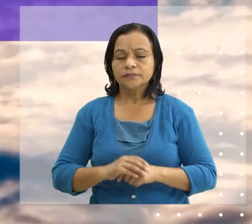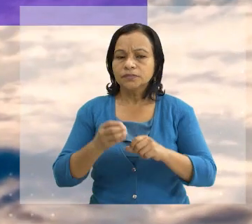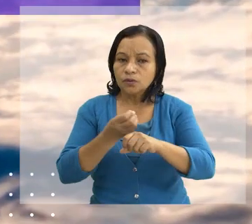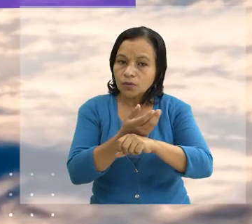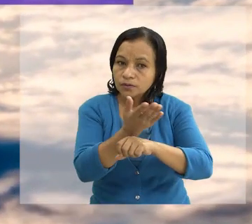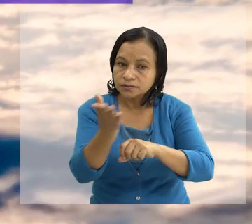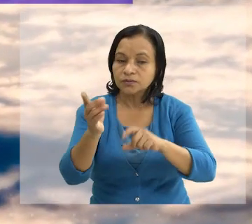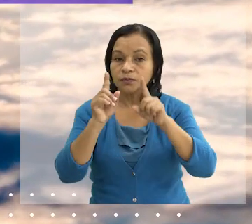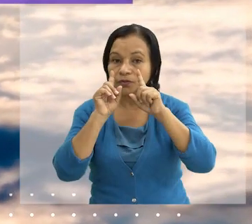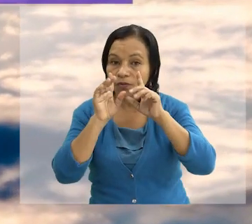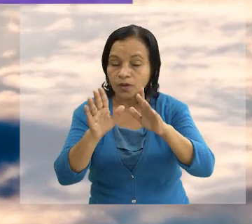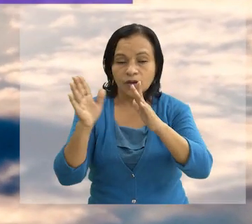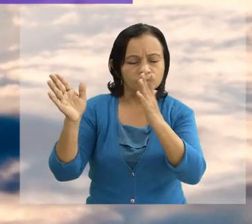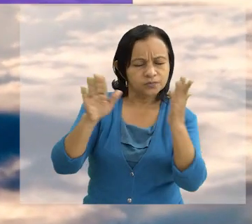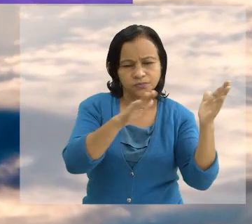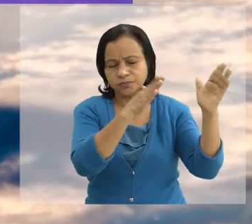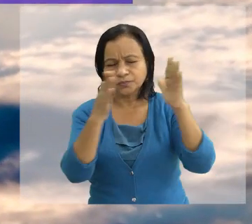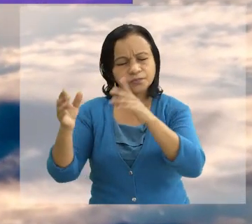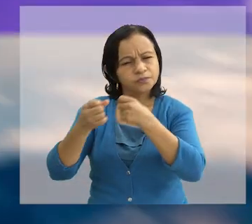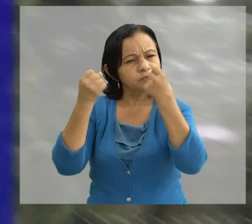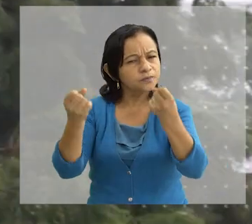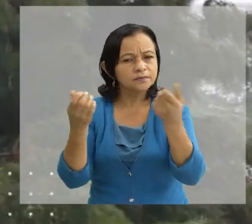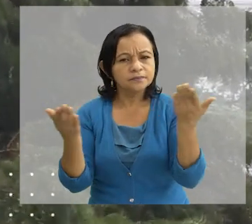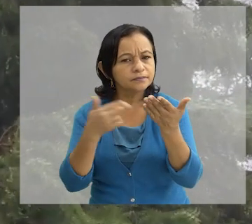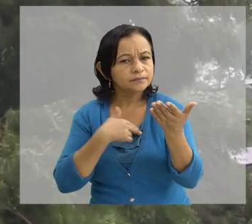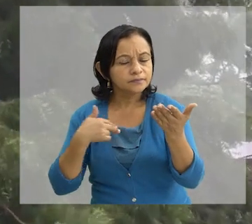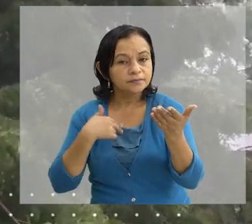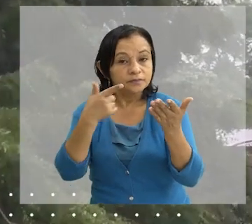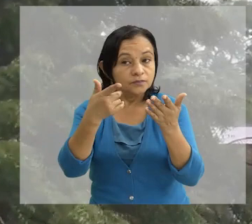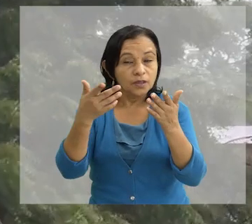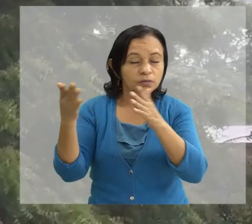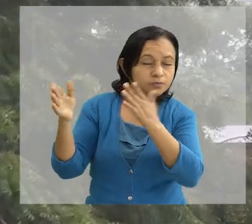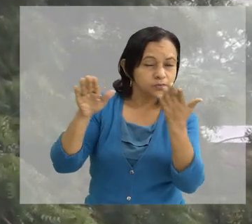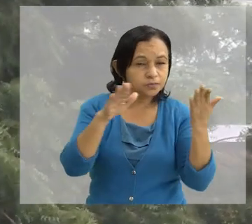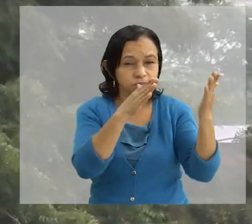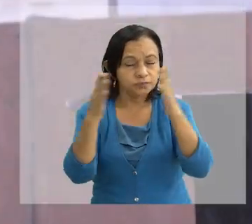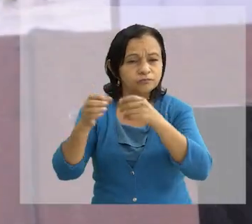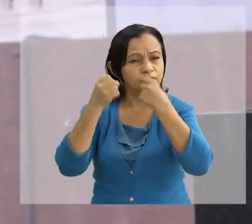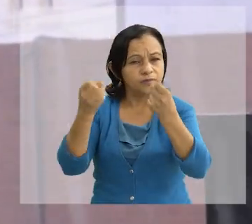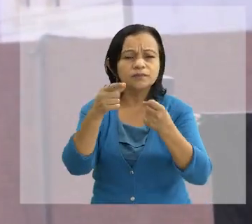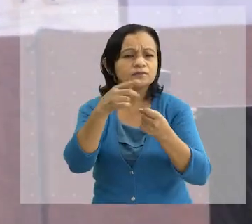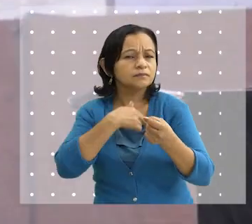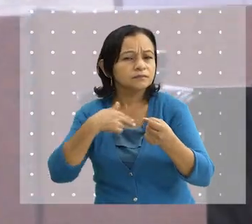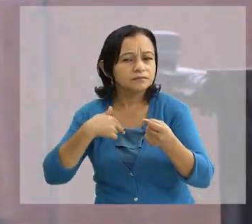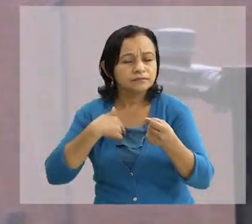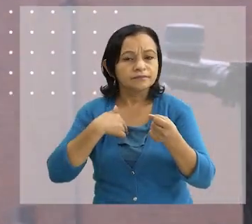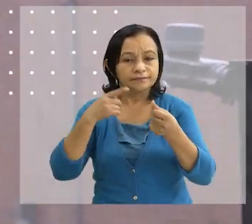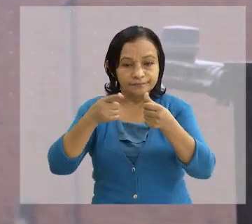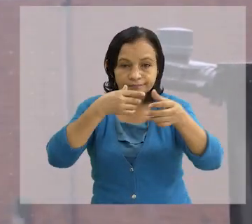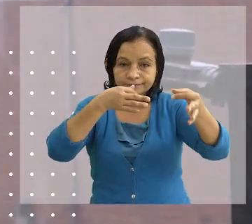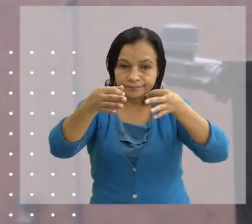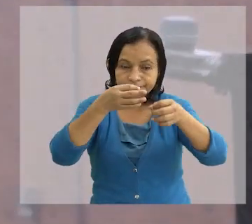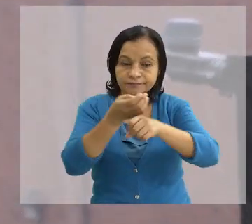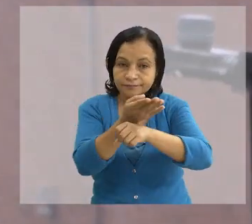Recomendaciones para protegernos ante rachas de vientos fuertes Para reducir el impacto de los vientos cuando son fuertes debemos tomar en cuenta las